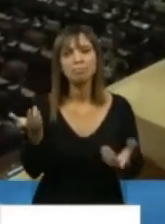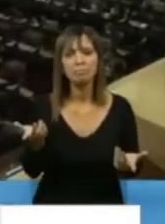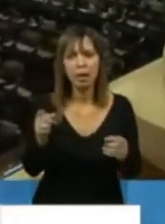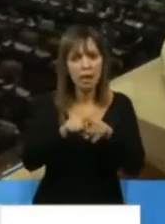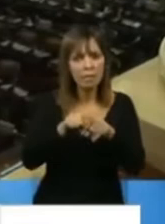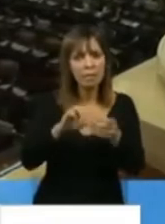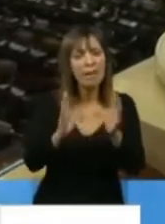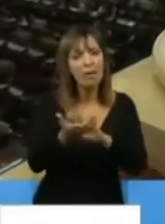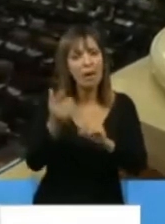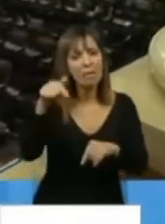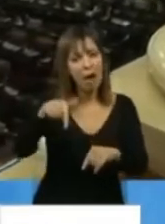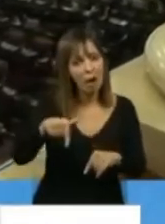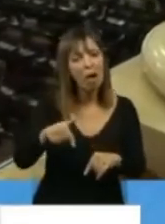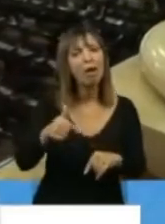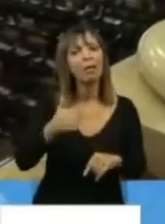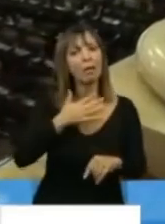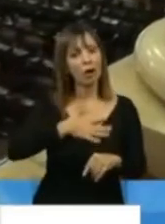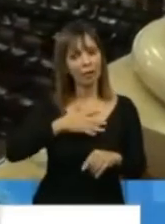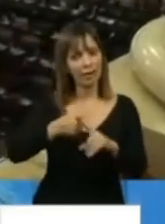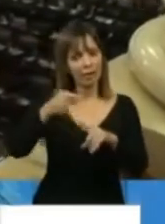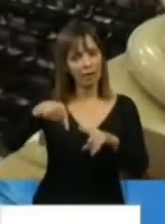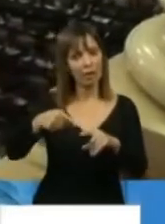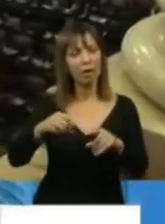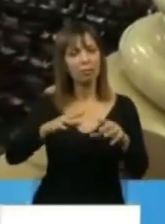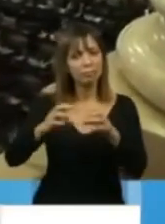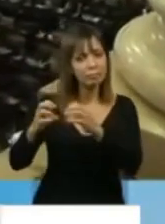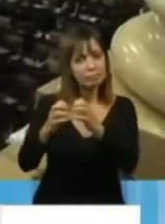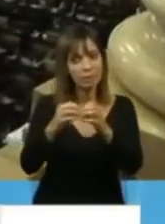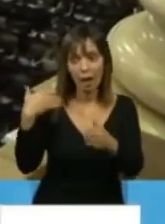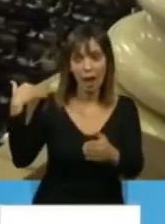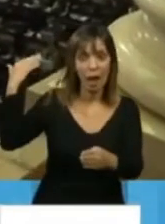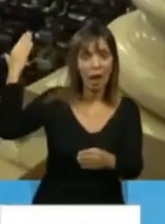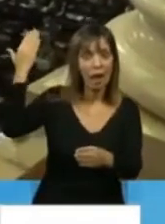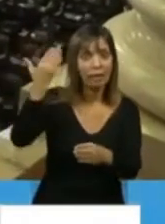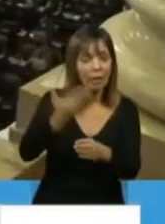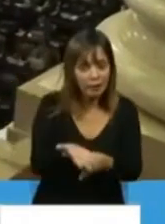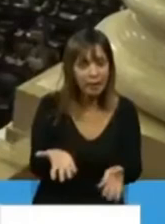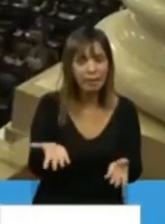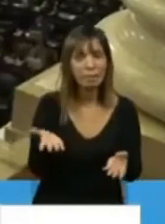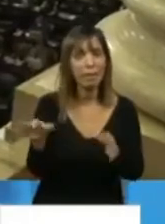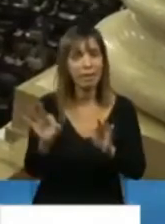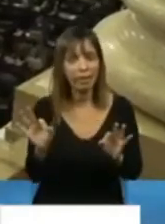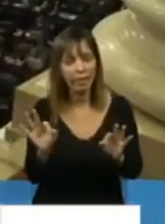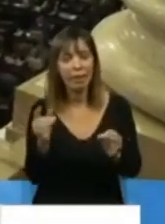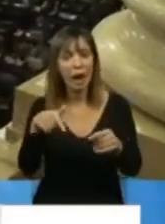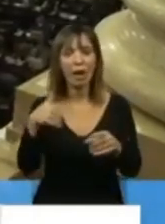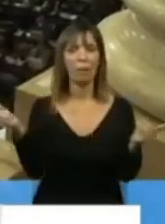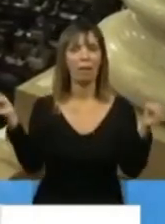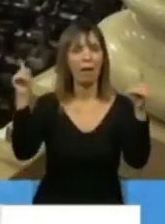celebrando estas sesiones del Congreso después de tanto tiempo no tener actividad, creo